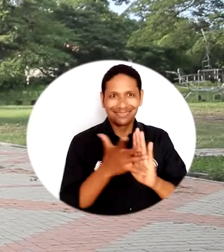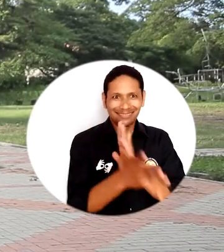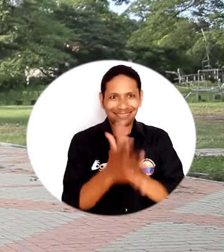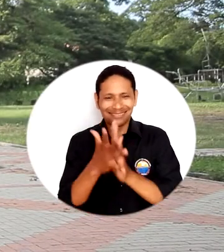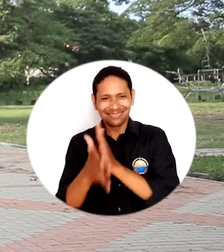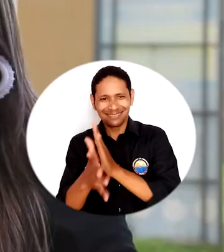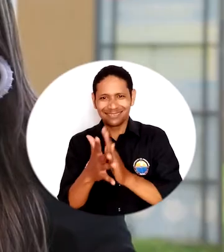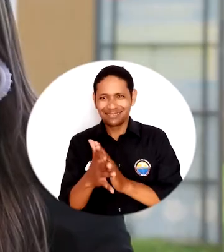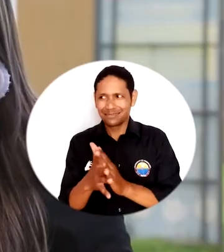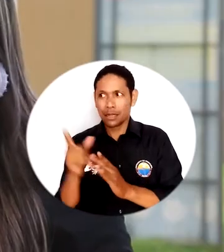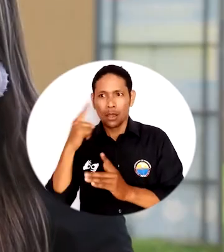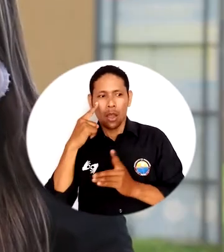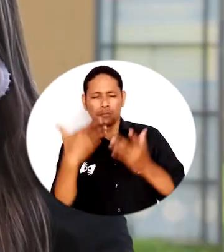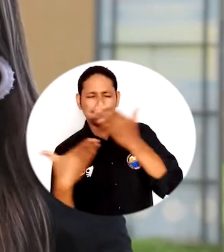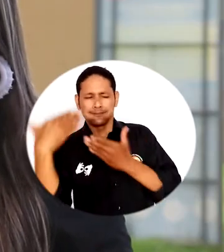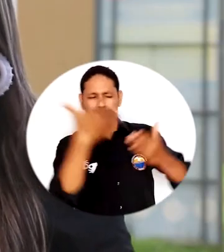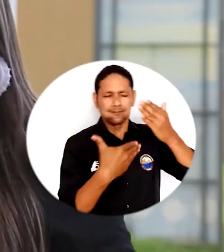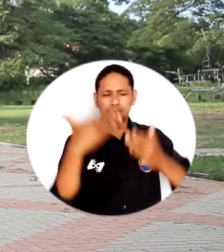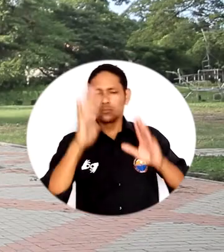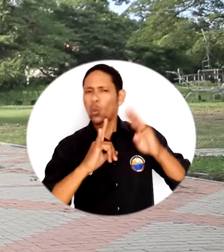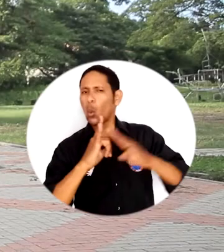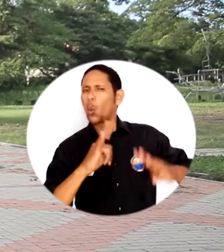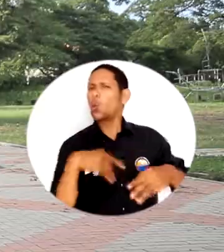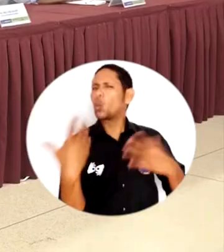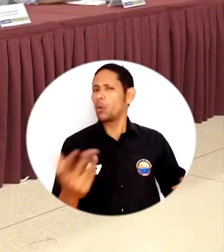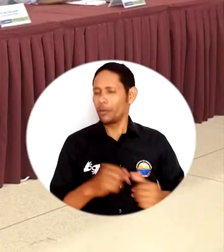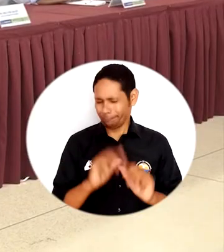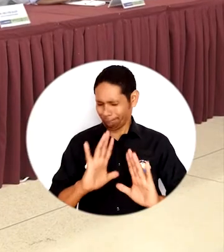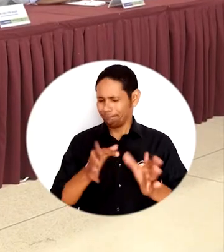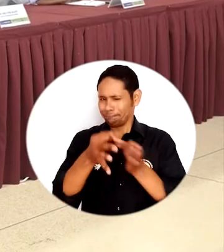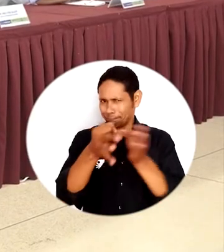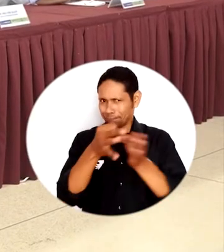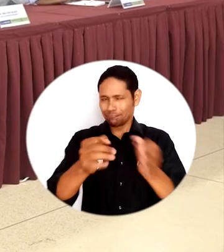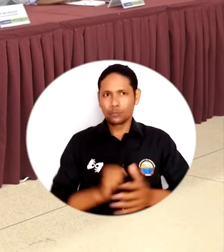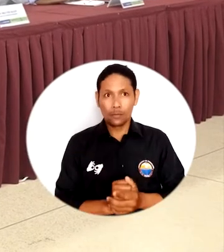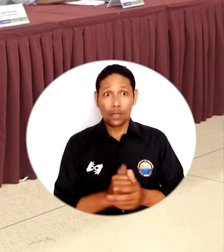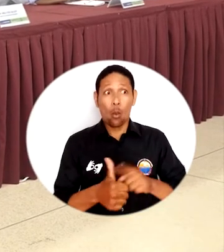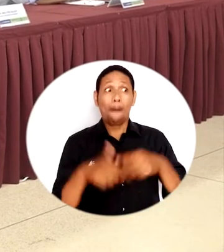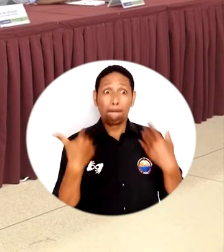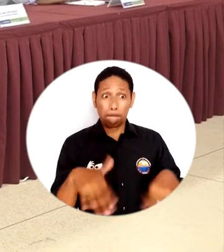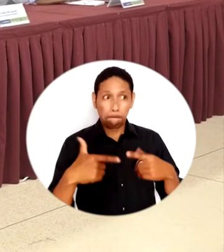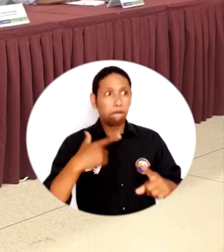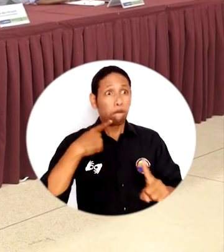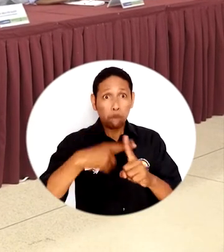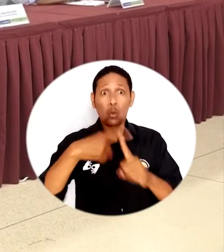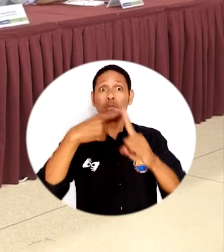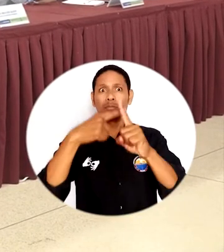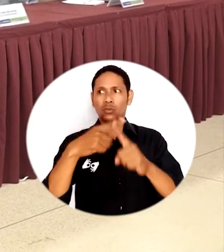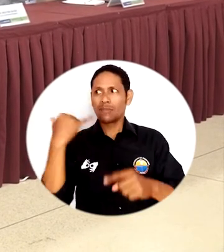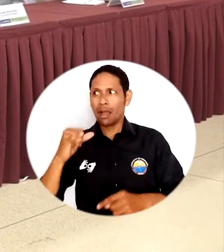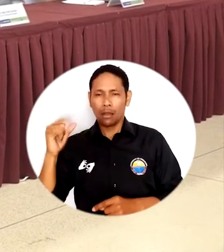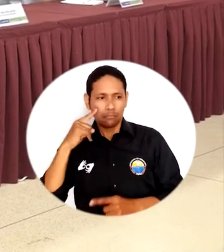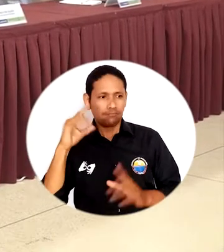conoceremos un balance de lo que fue la evaluación externa a UniMagdalena. Con un balance muy positivo, tras el